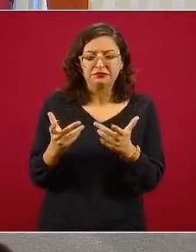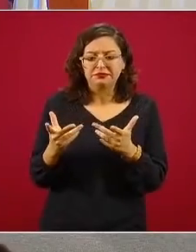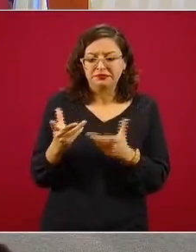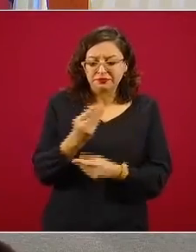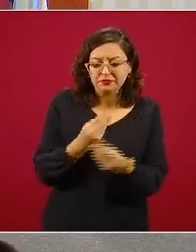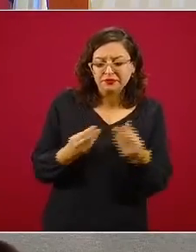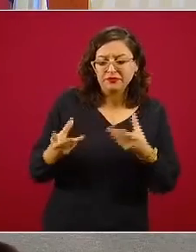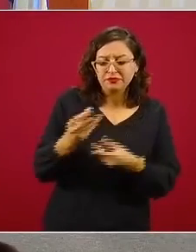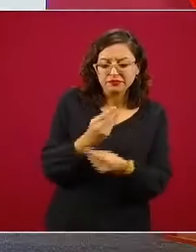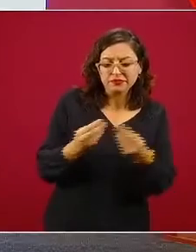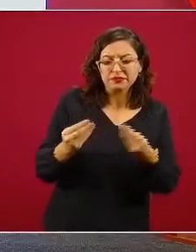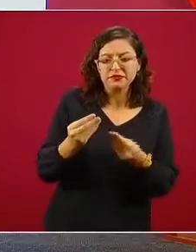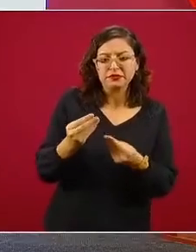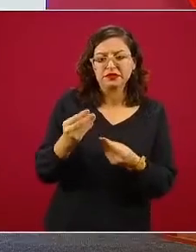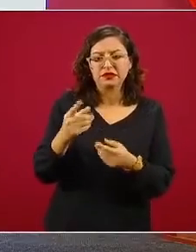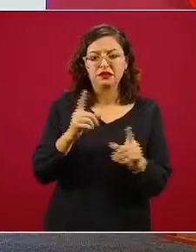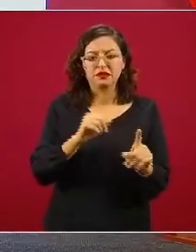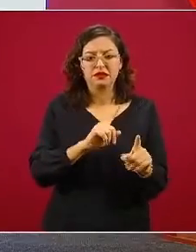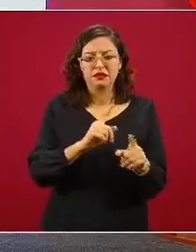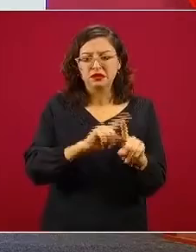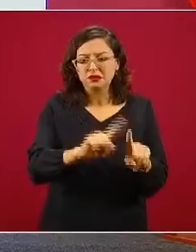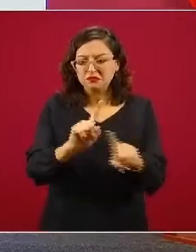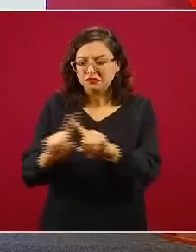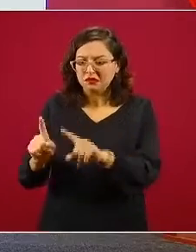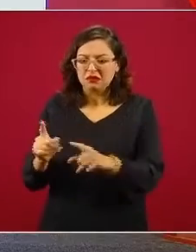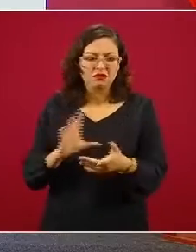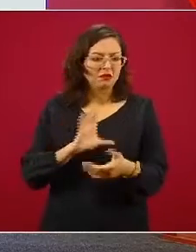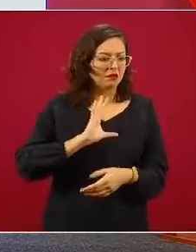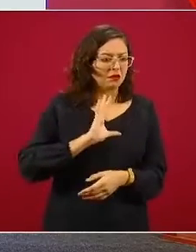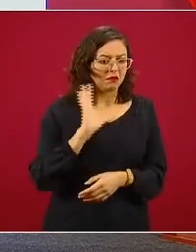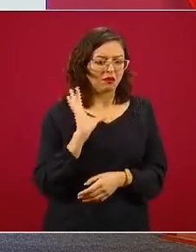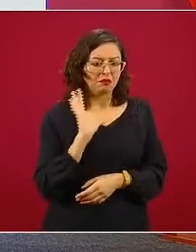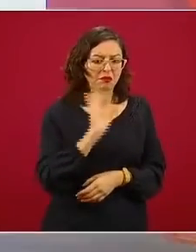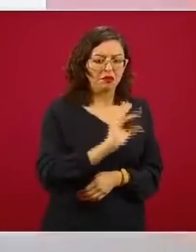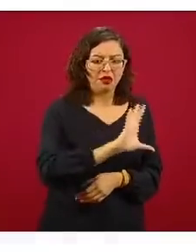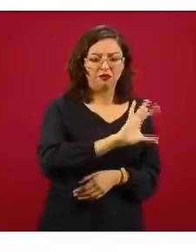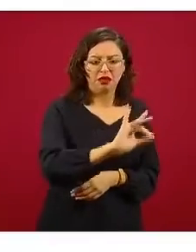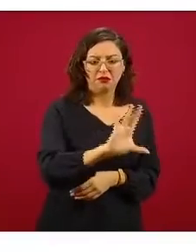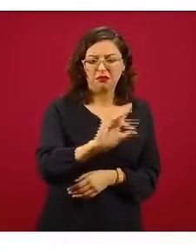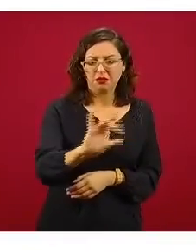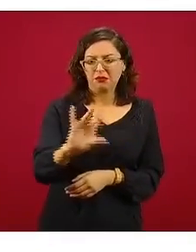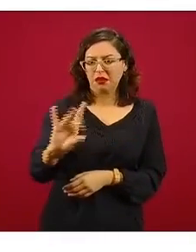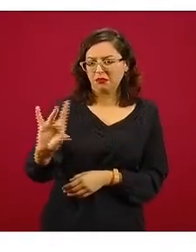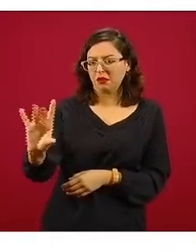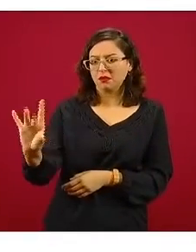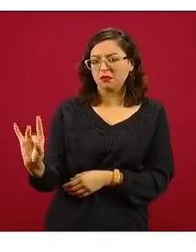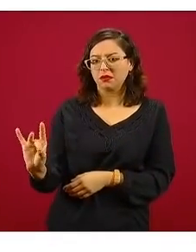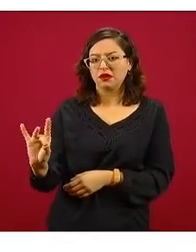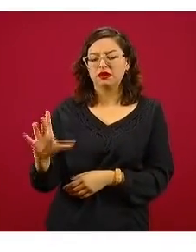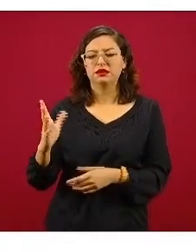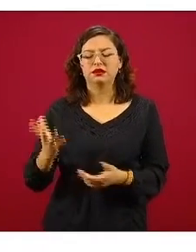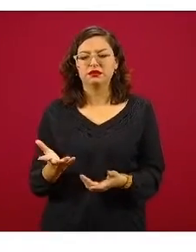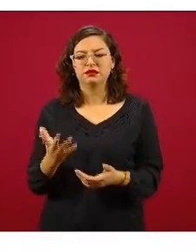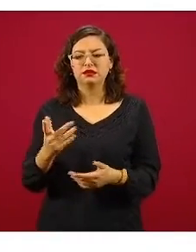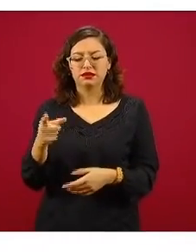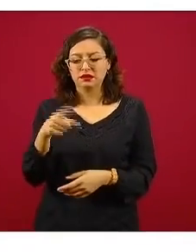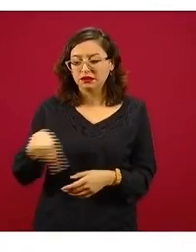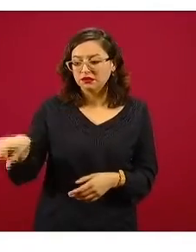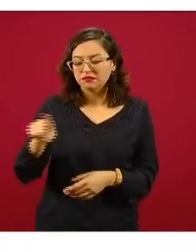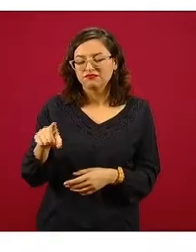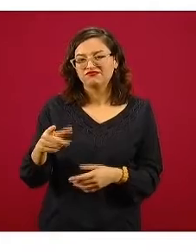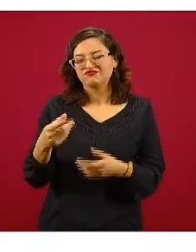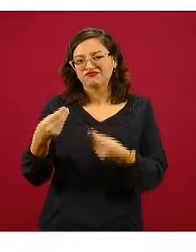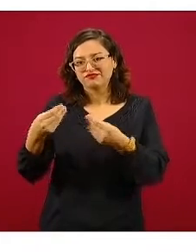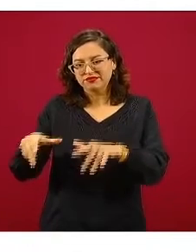no haya diversas manos entre que los recursos salen del gobierno federal y que ellos los reciben. La